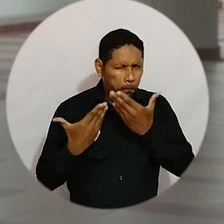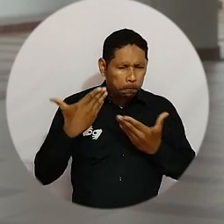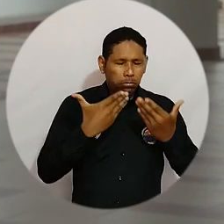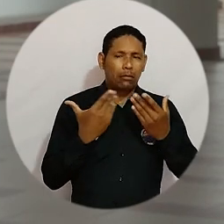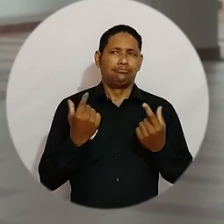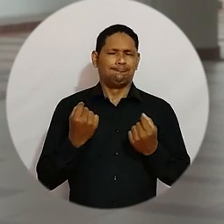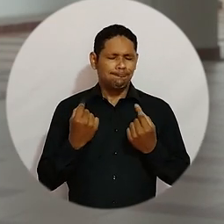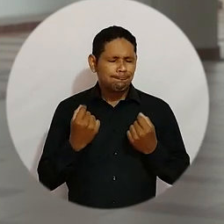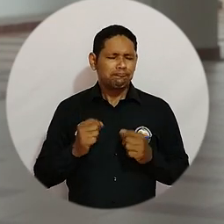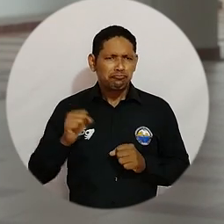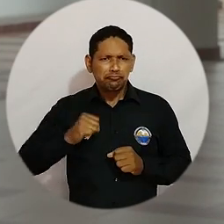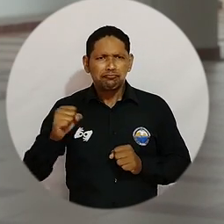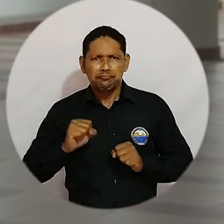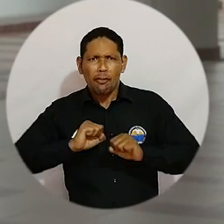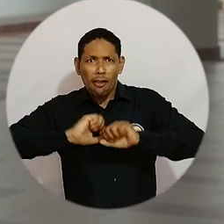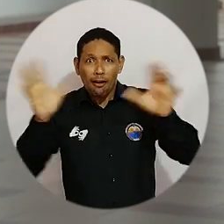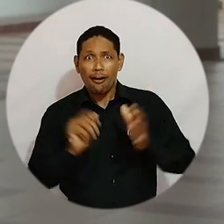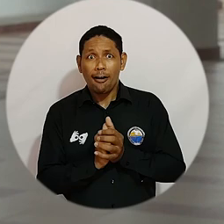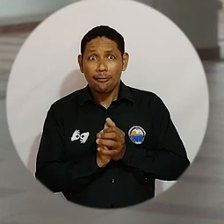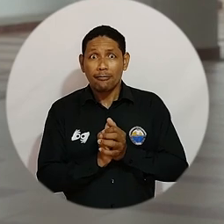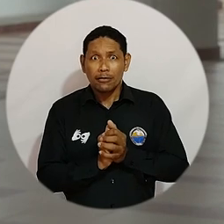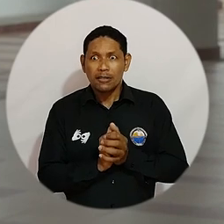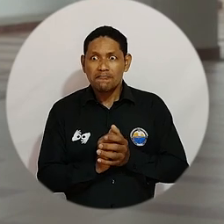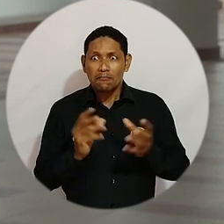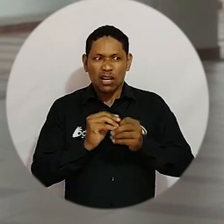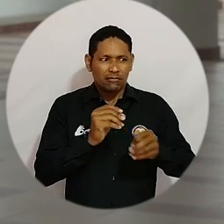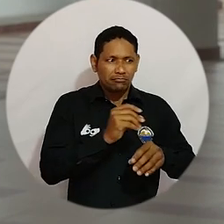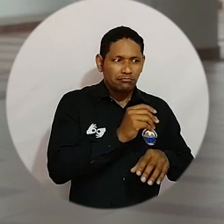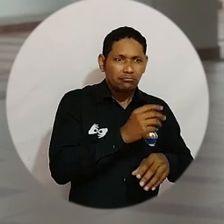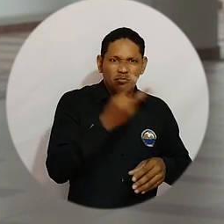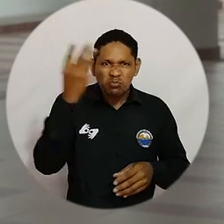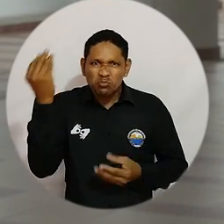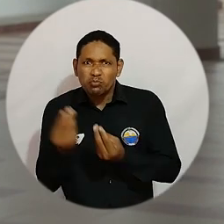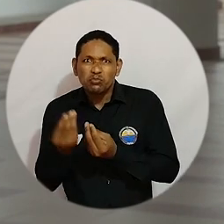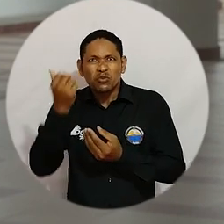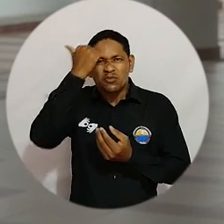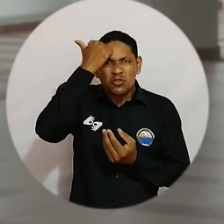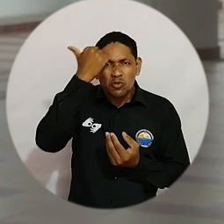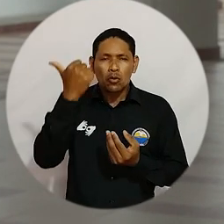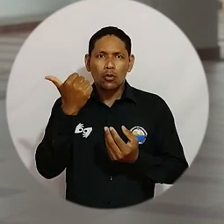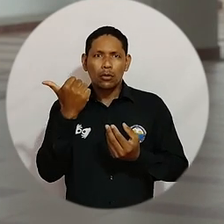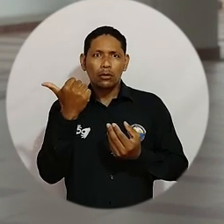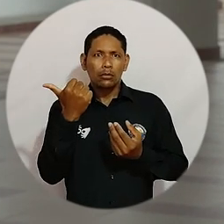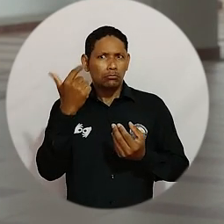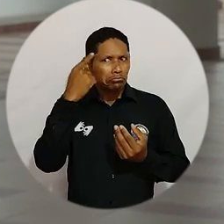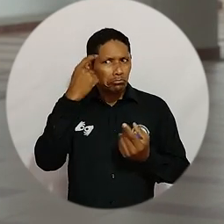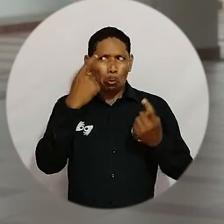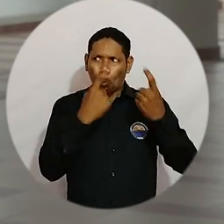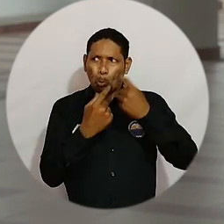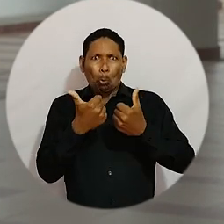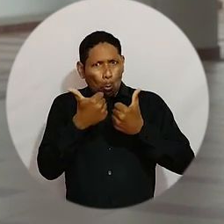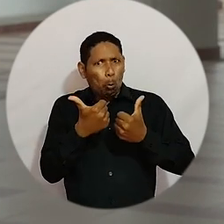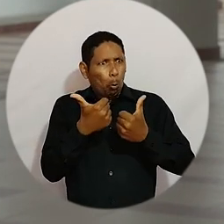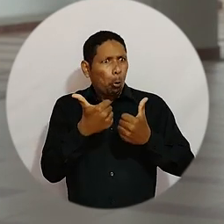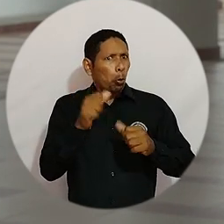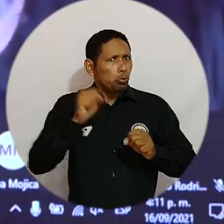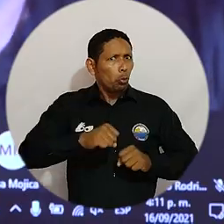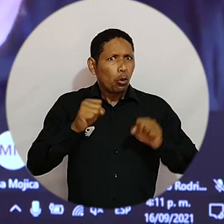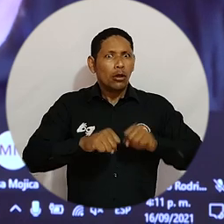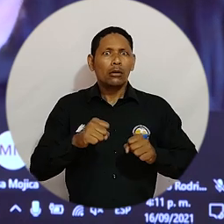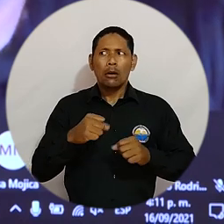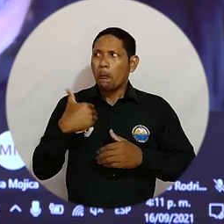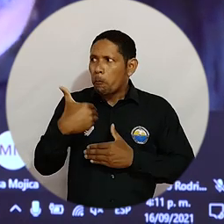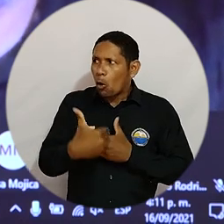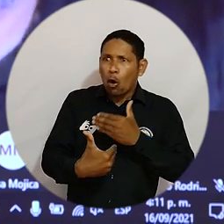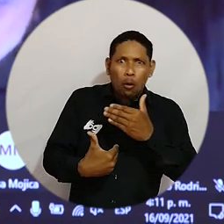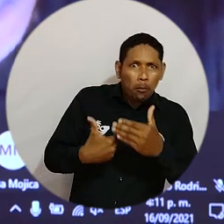deja claro que efectivamente, según las intervenciones de muchos profesores, la mirada con muy buenos ojos de la posibilidad